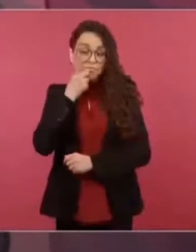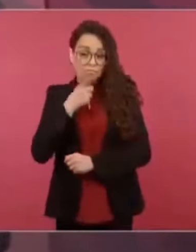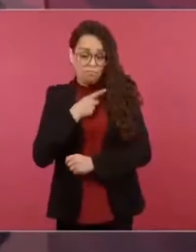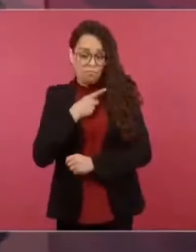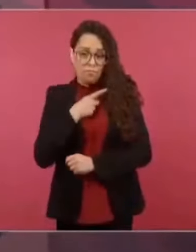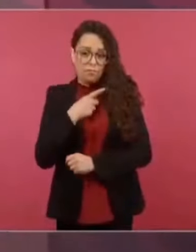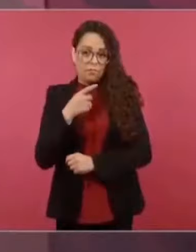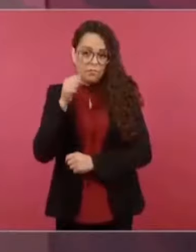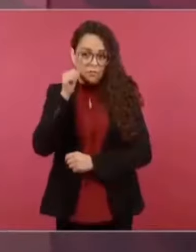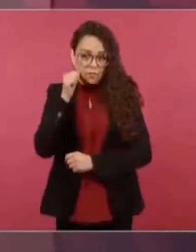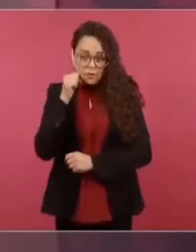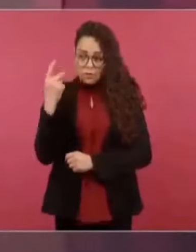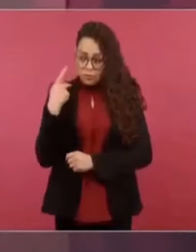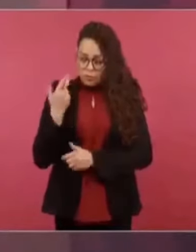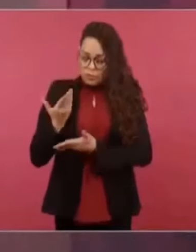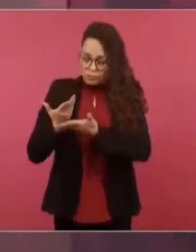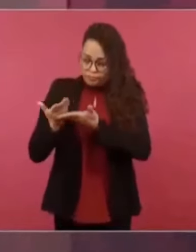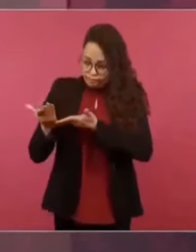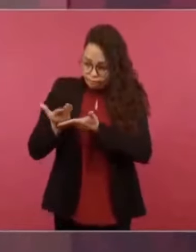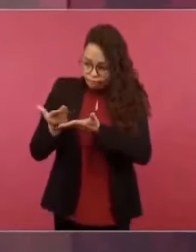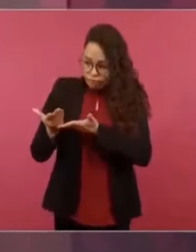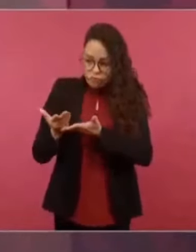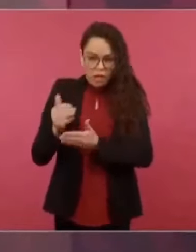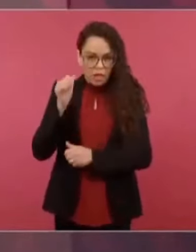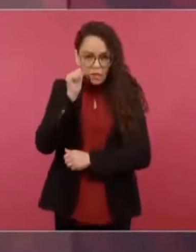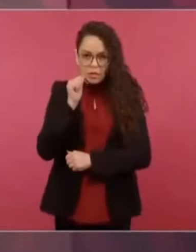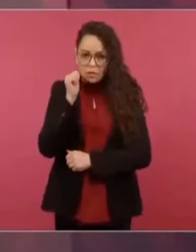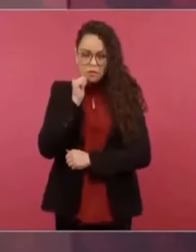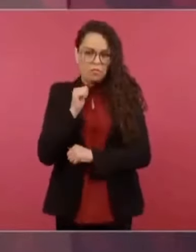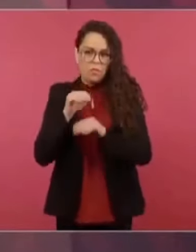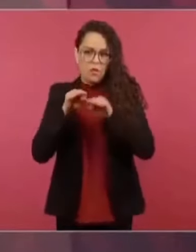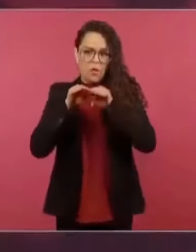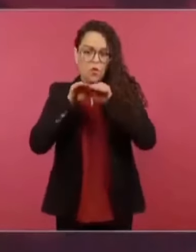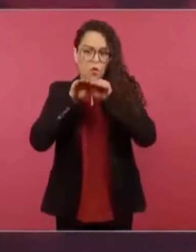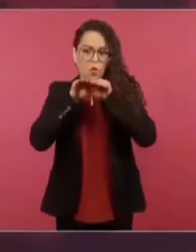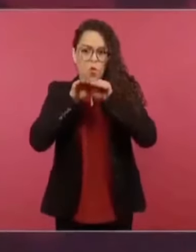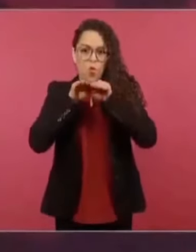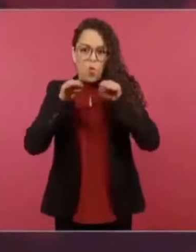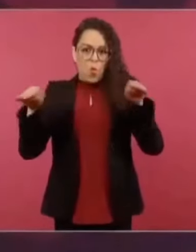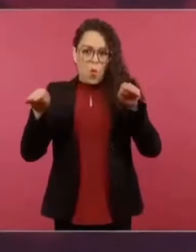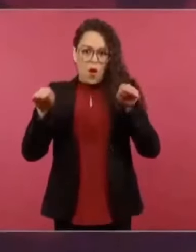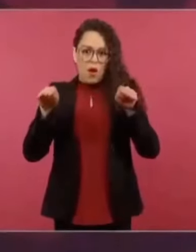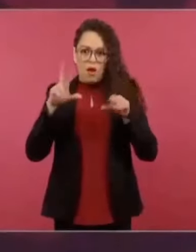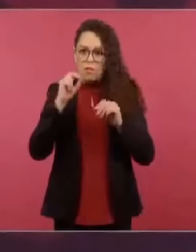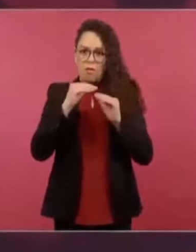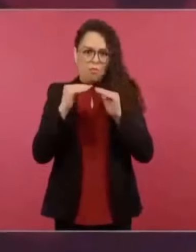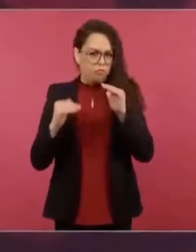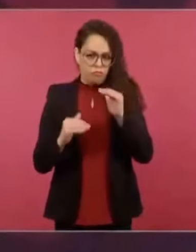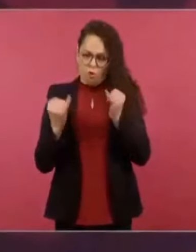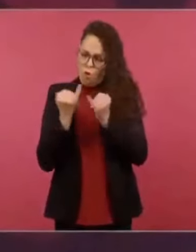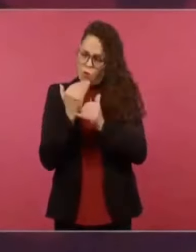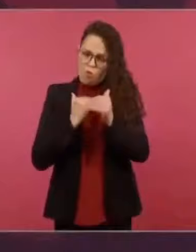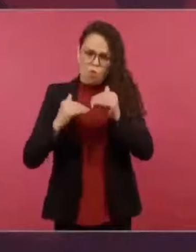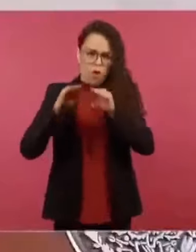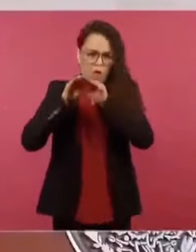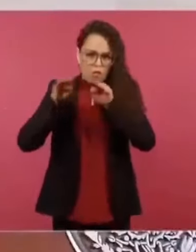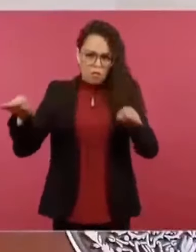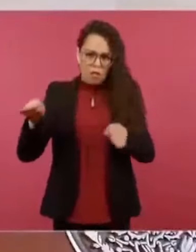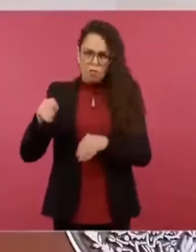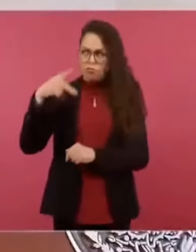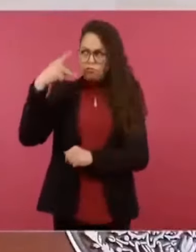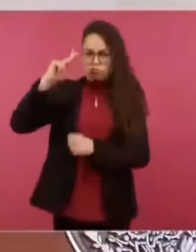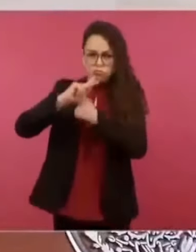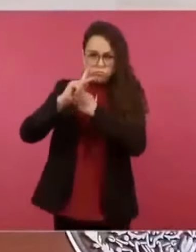en un plan de igualdad, porque somos países independientes,